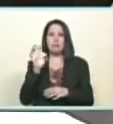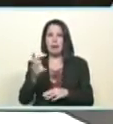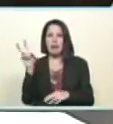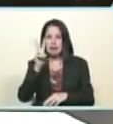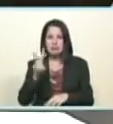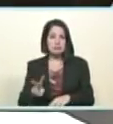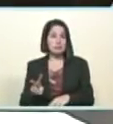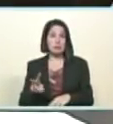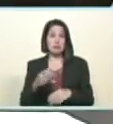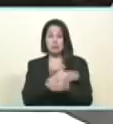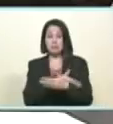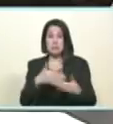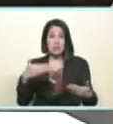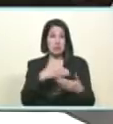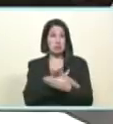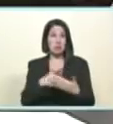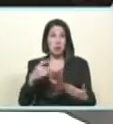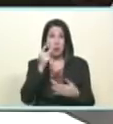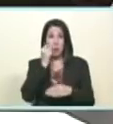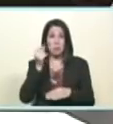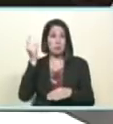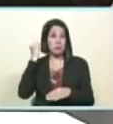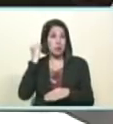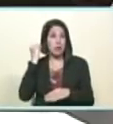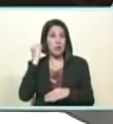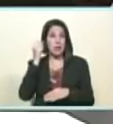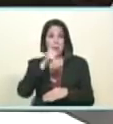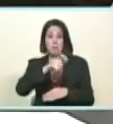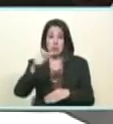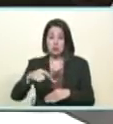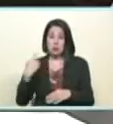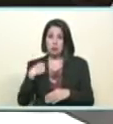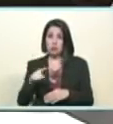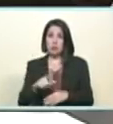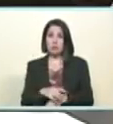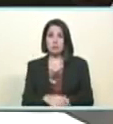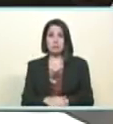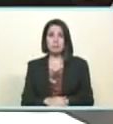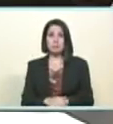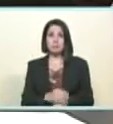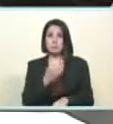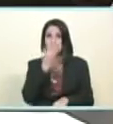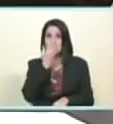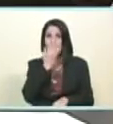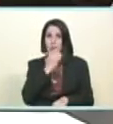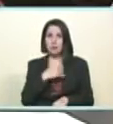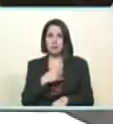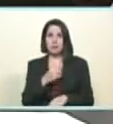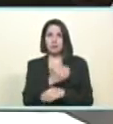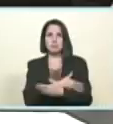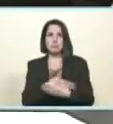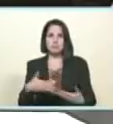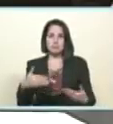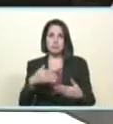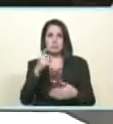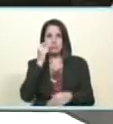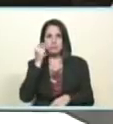como millones y millones de hombres y mujeres lo tienen millones y millones como dicen por ahí